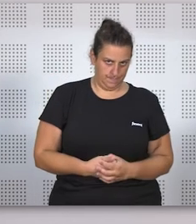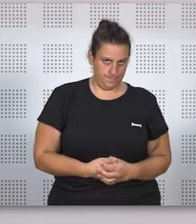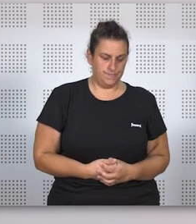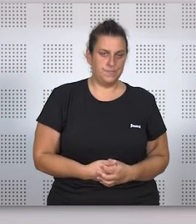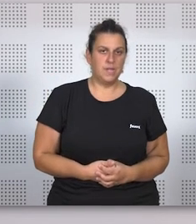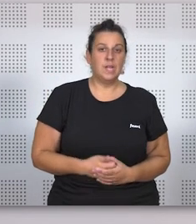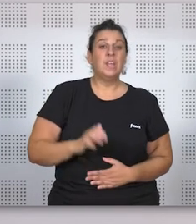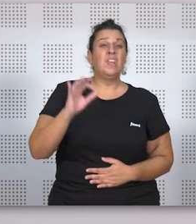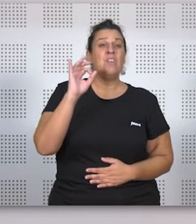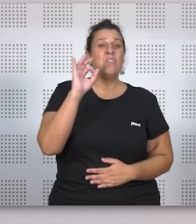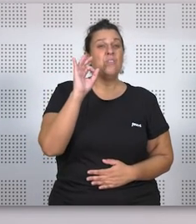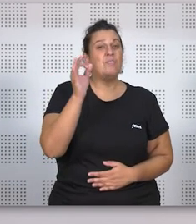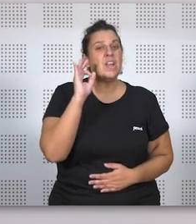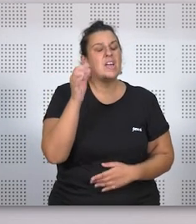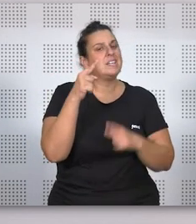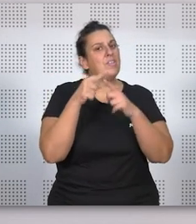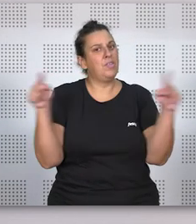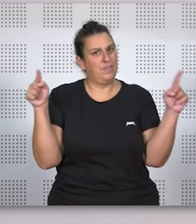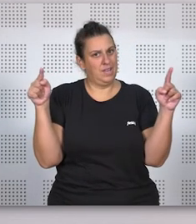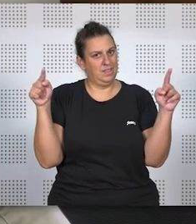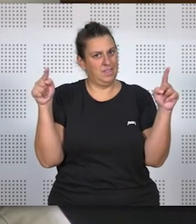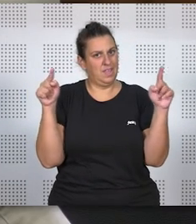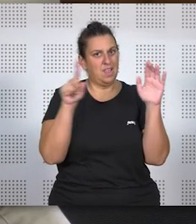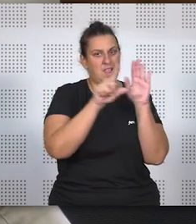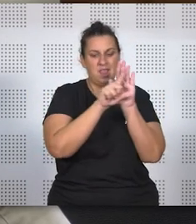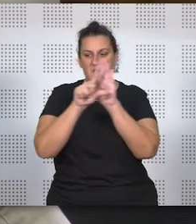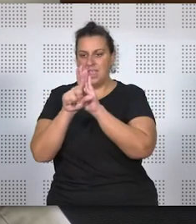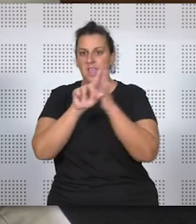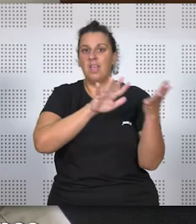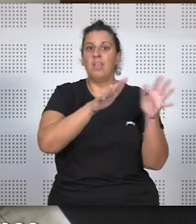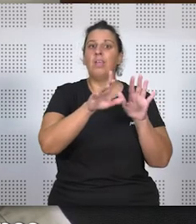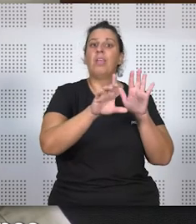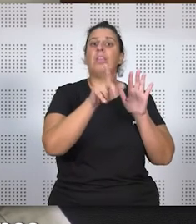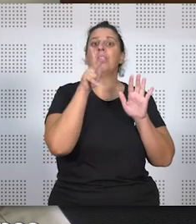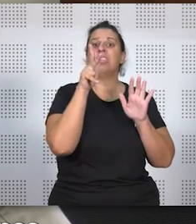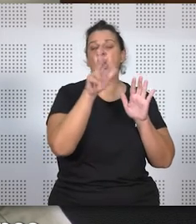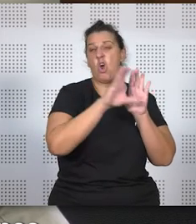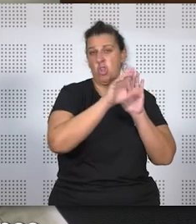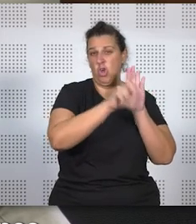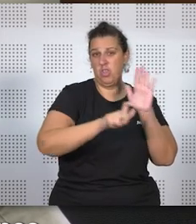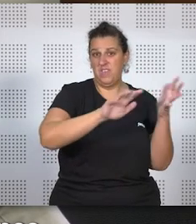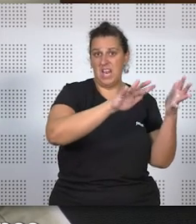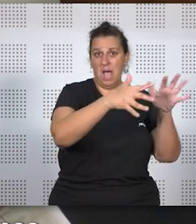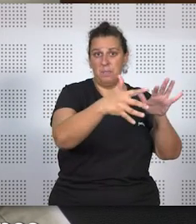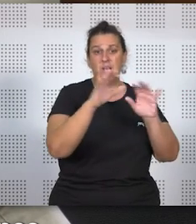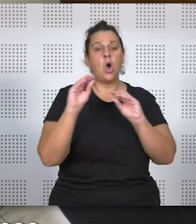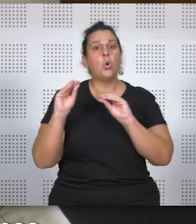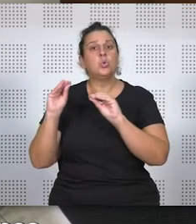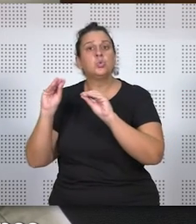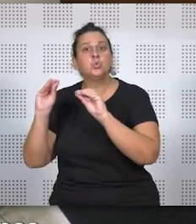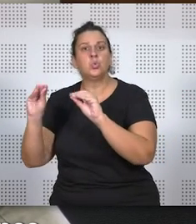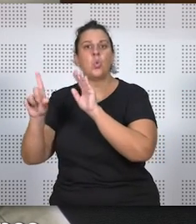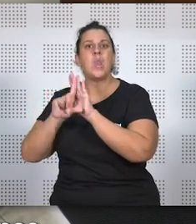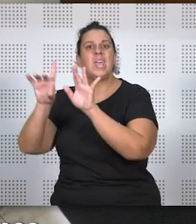efectivamente es diferente la legislación aplicable en el derecho civil común, que sería el código, a la que aplican diversas